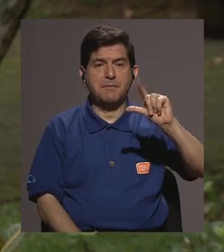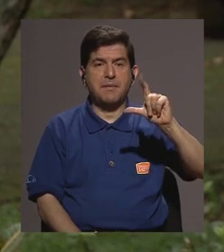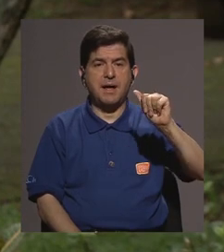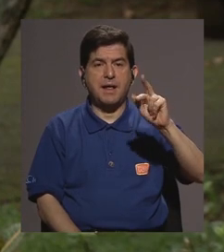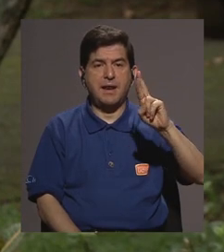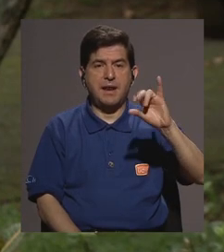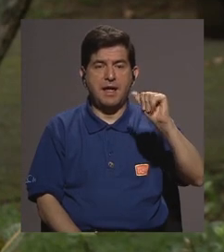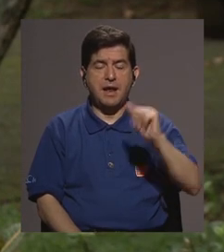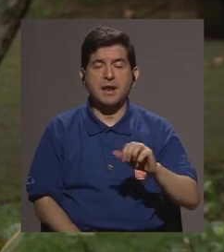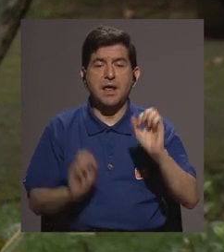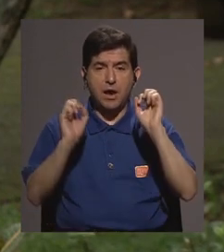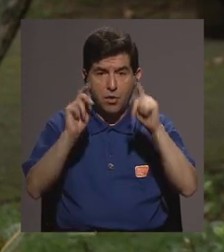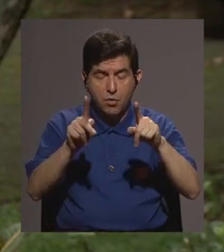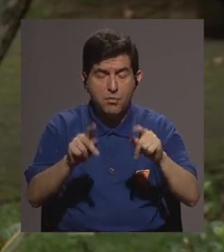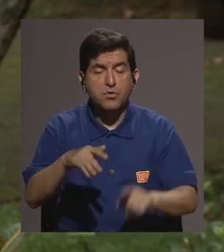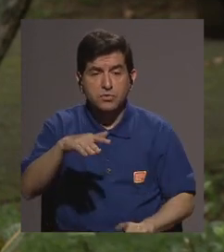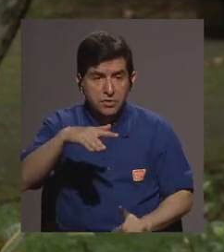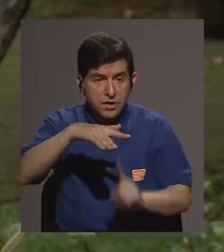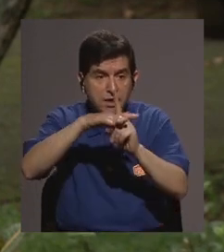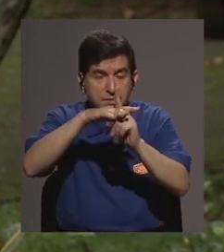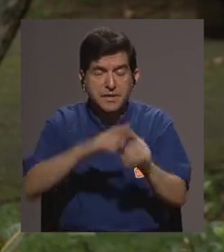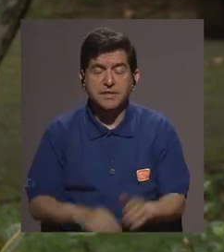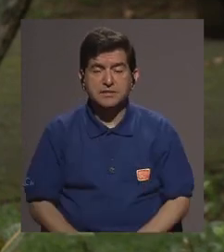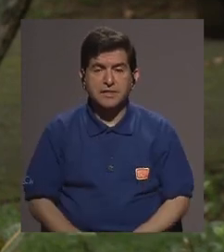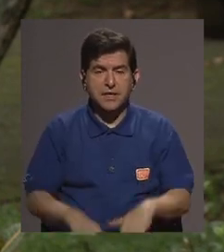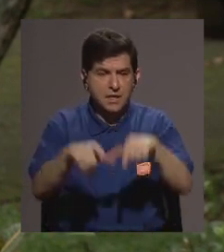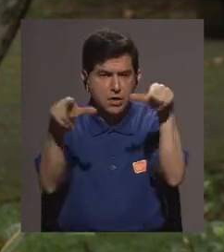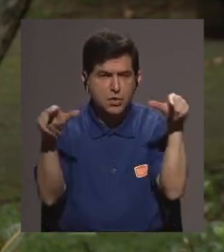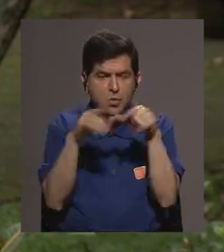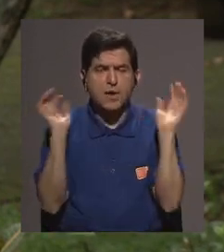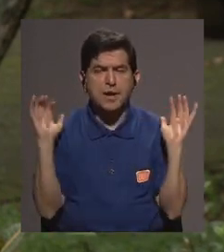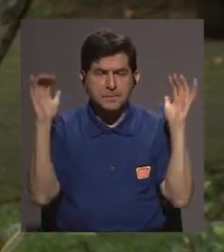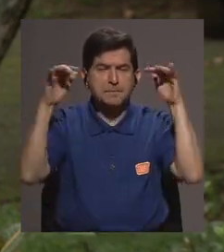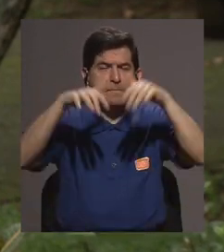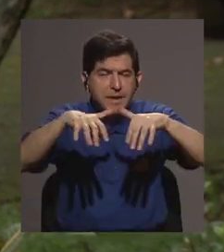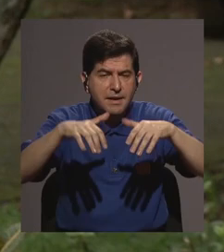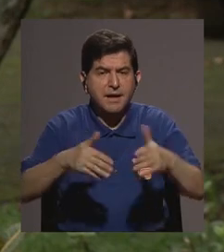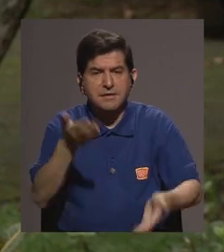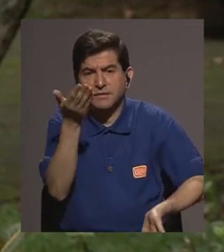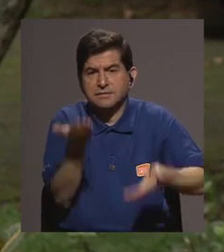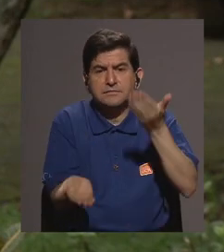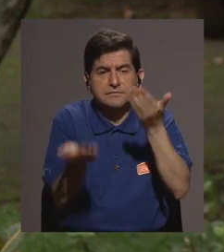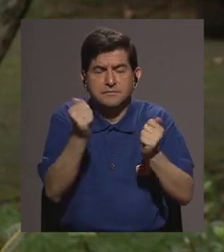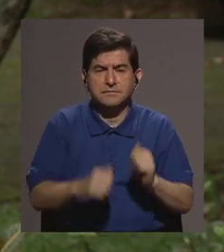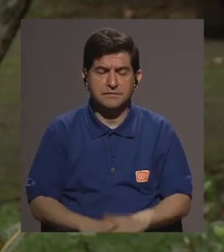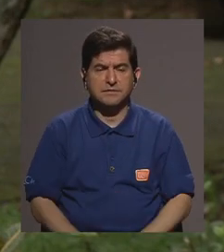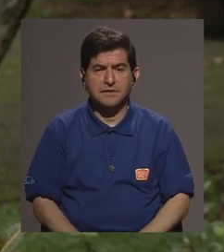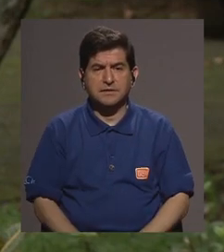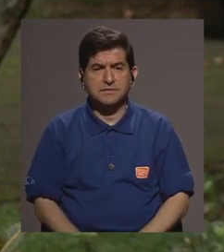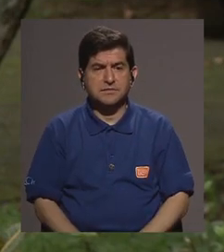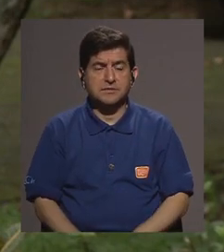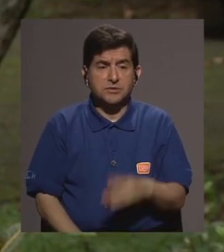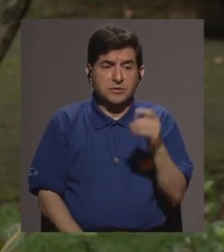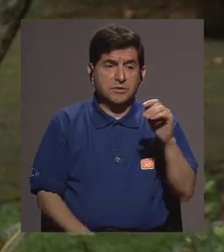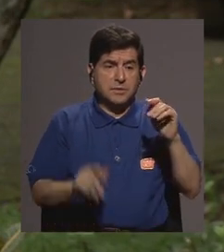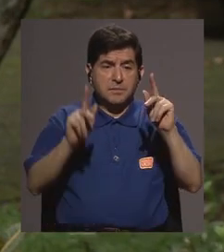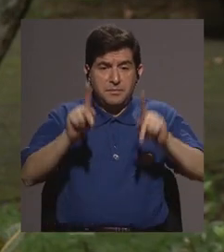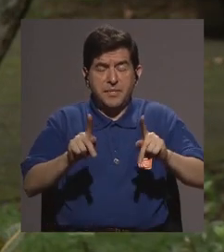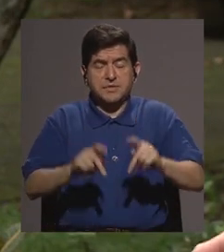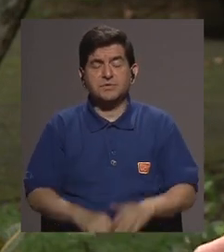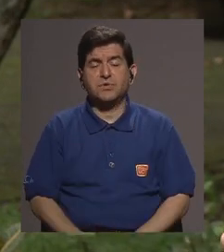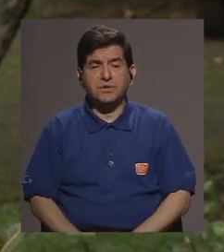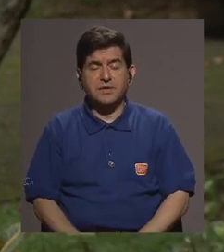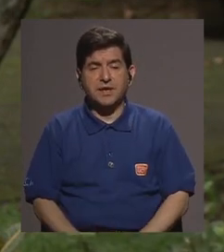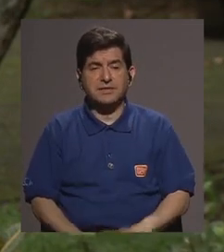posibilidad detectar los lugares que tenemos por ejemplo con migración con la gente de los derechos